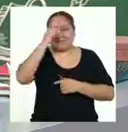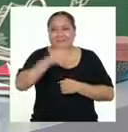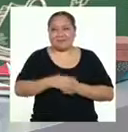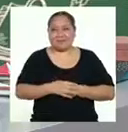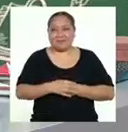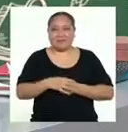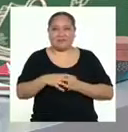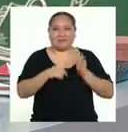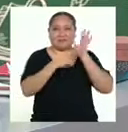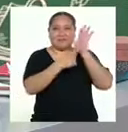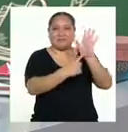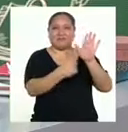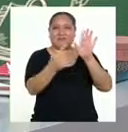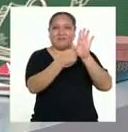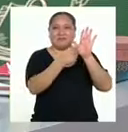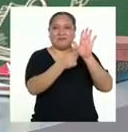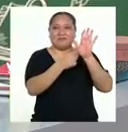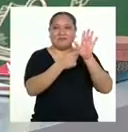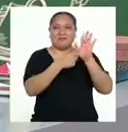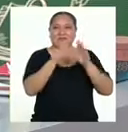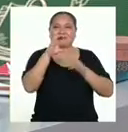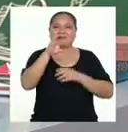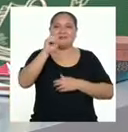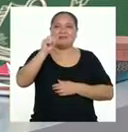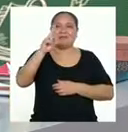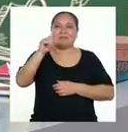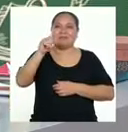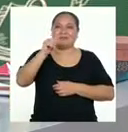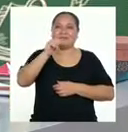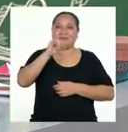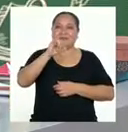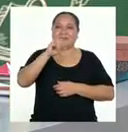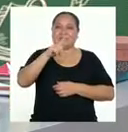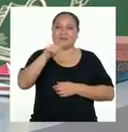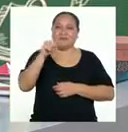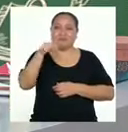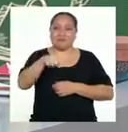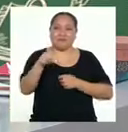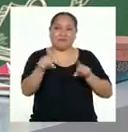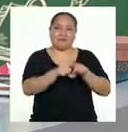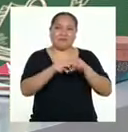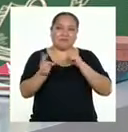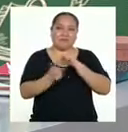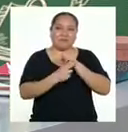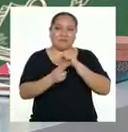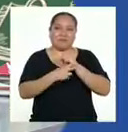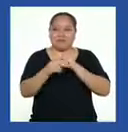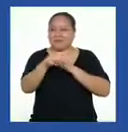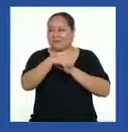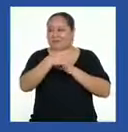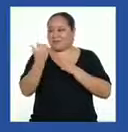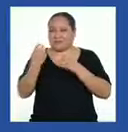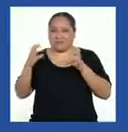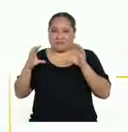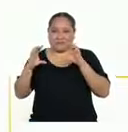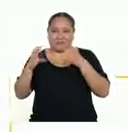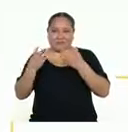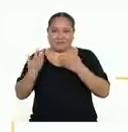Mire cómo colocaremos este trabajo en la cartilla que elaboré. Aquí también guardaré los trabajos de otras áreas.